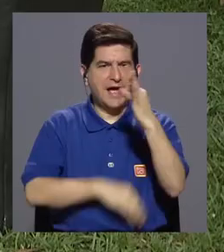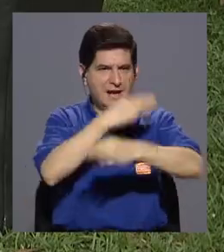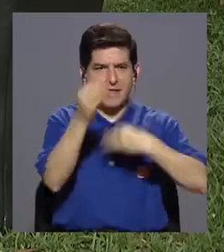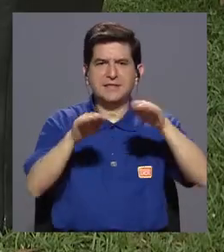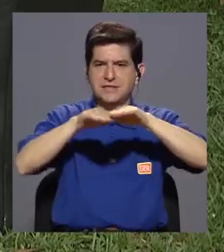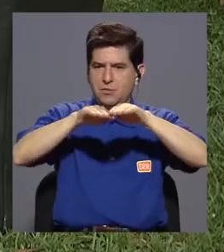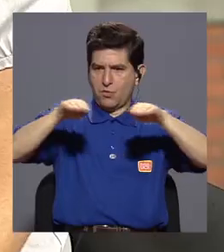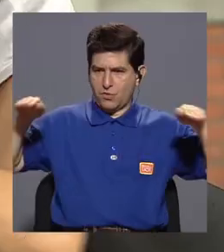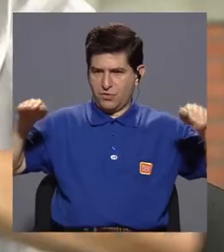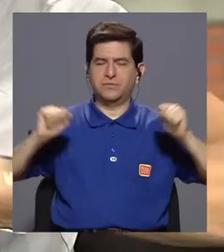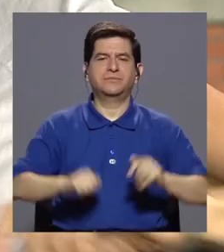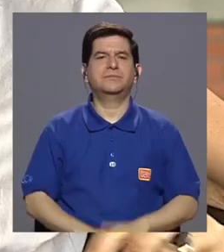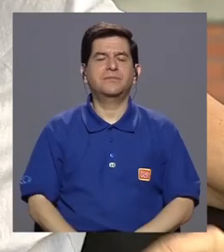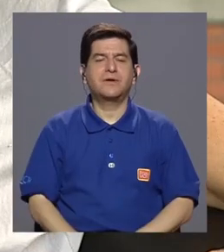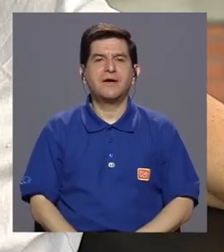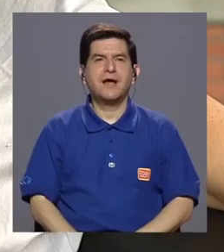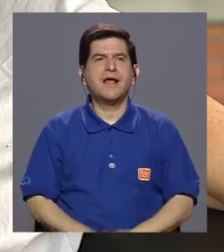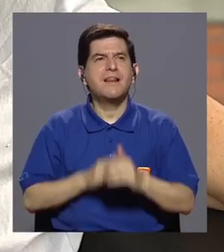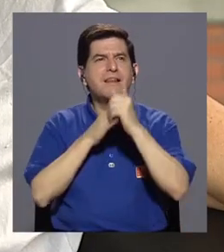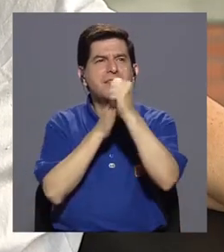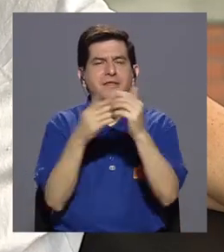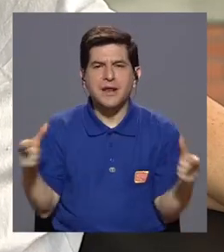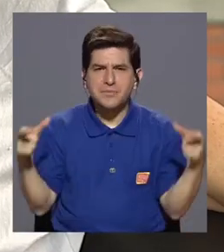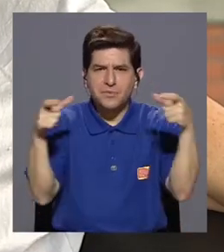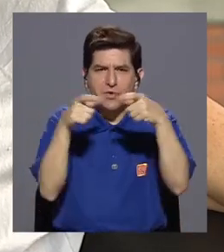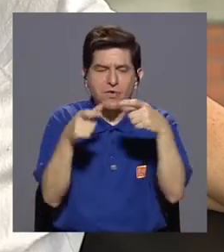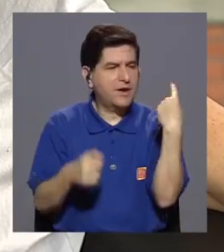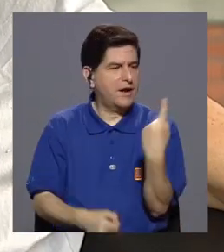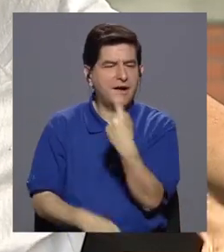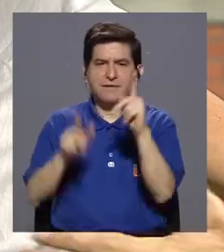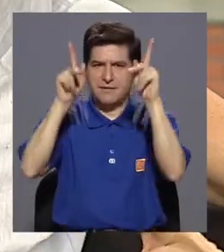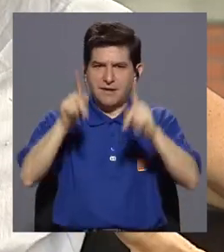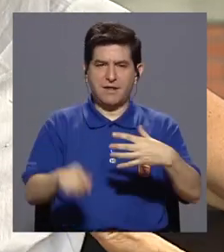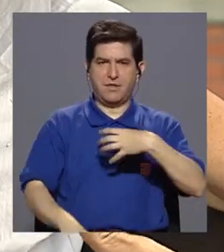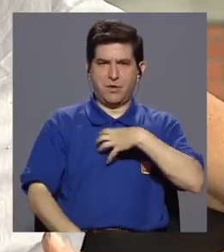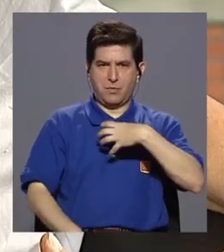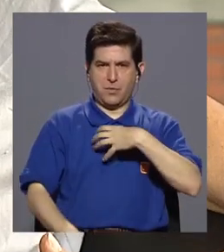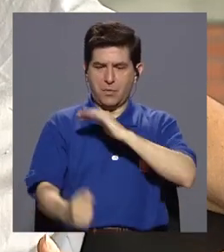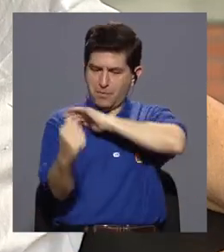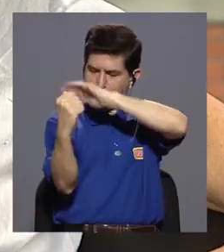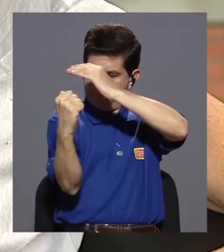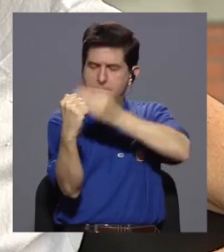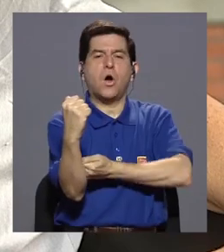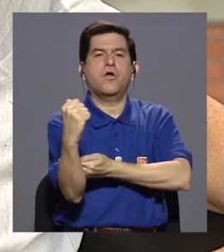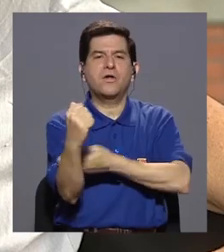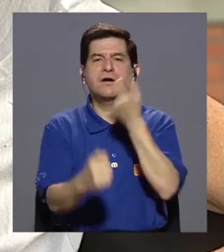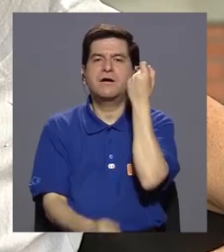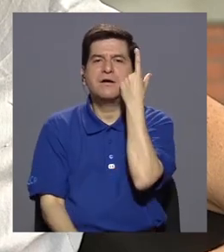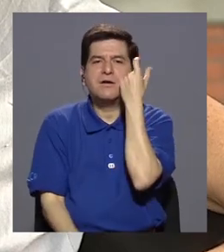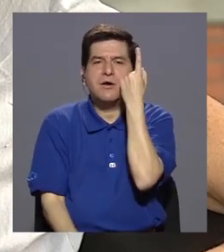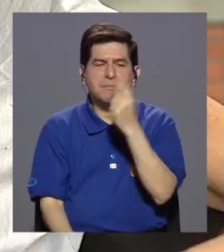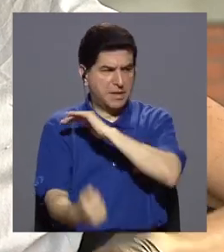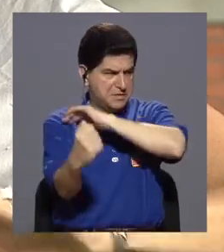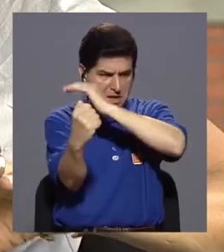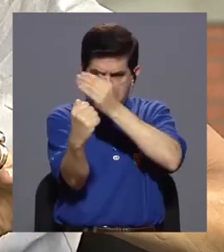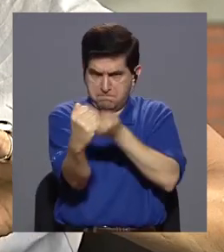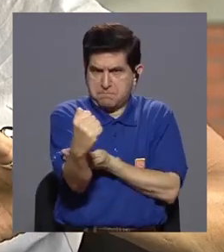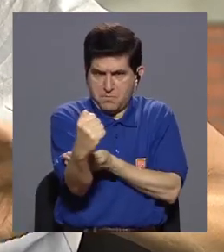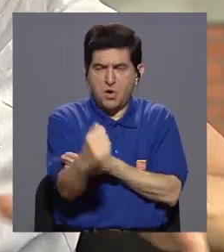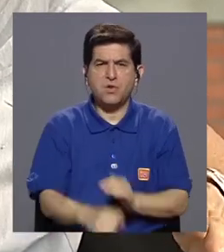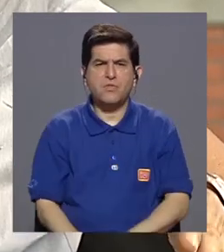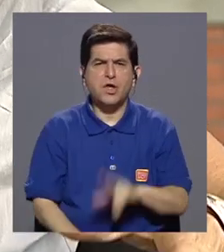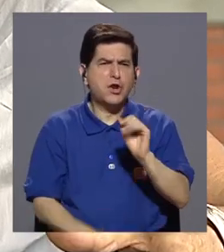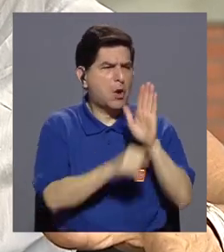liderazgo horizontal y a un liderazgo que conecta a cada persona con su propio poder, entendiendo como poder no